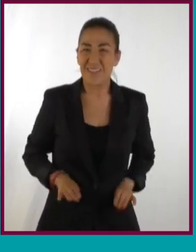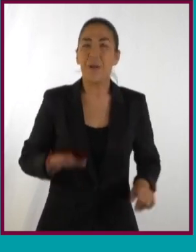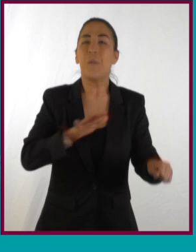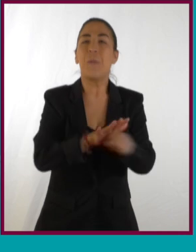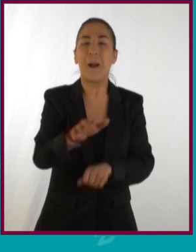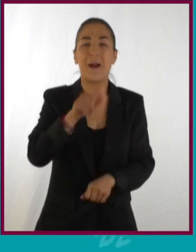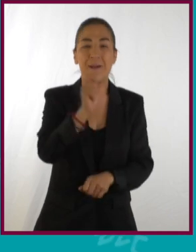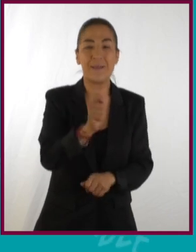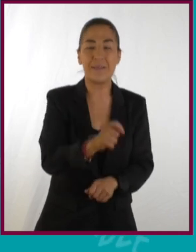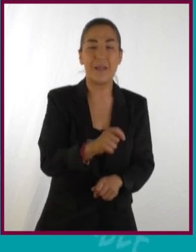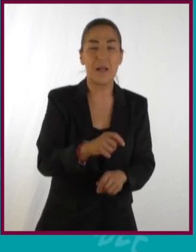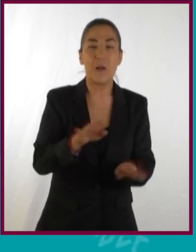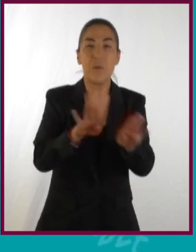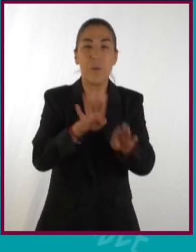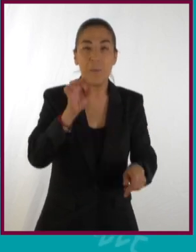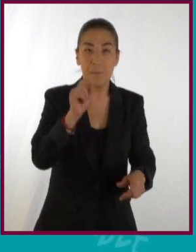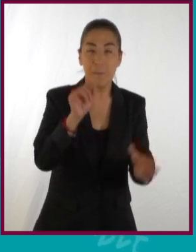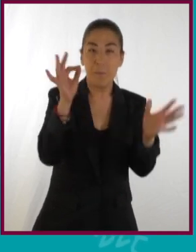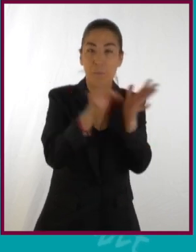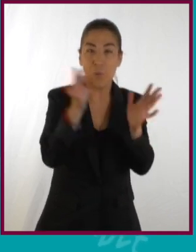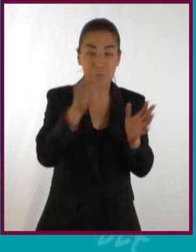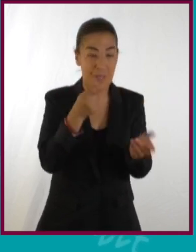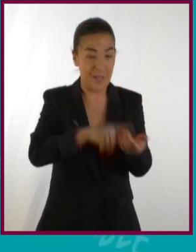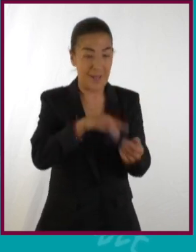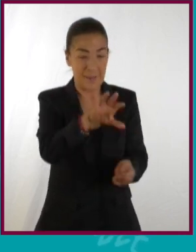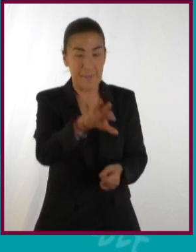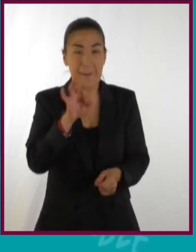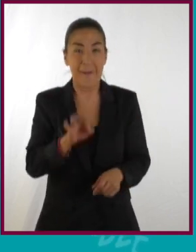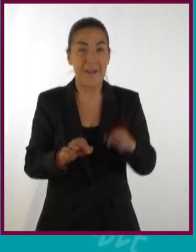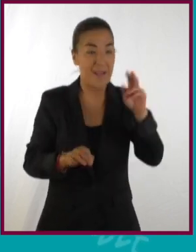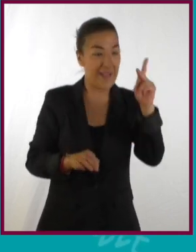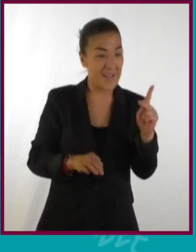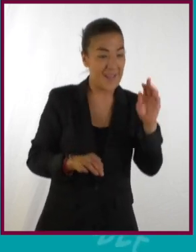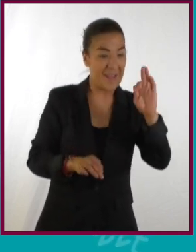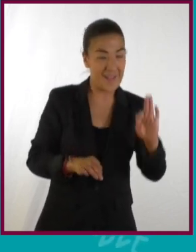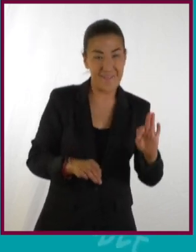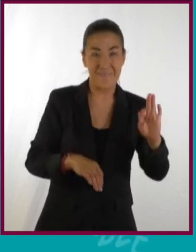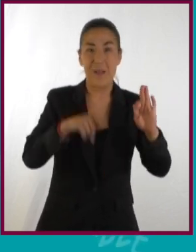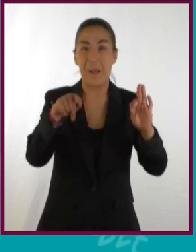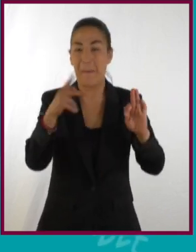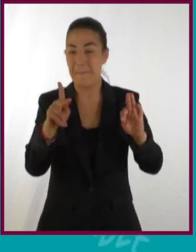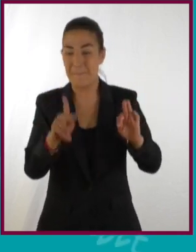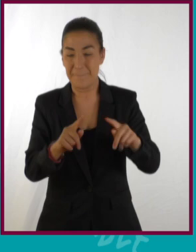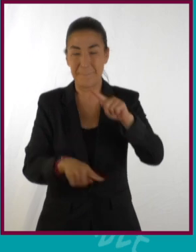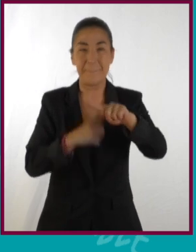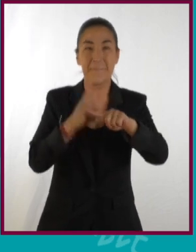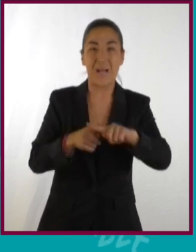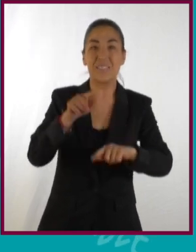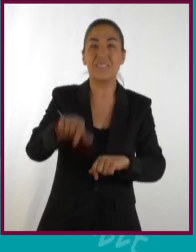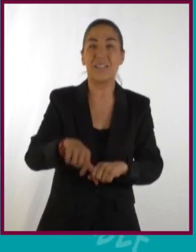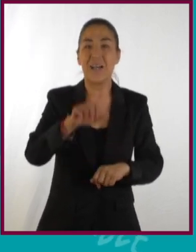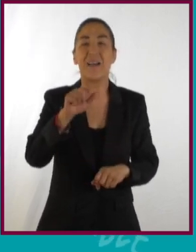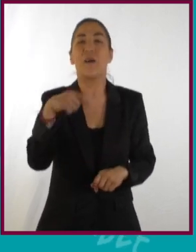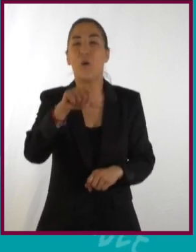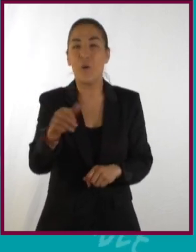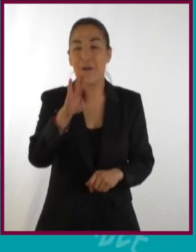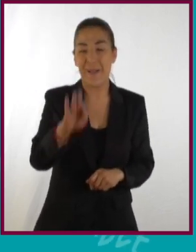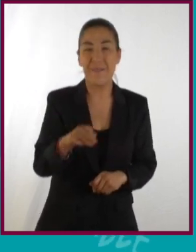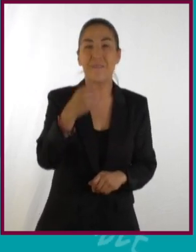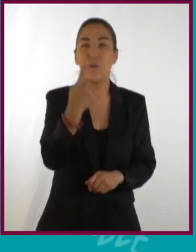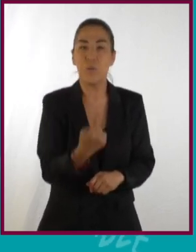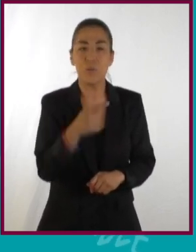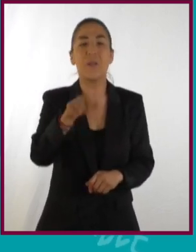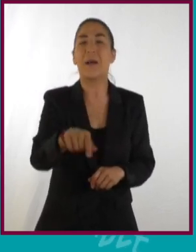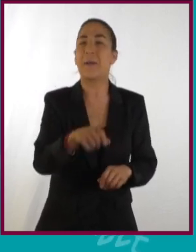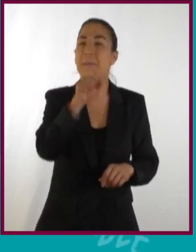importante. Si se toma un punto P sobre la elipse, la suma de la distancia que hay de F a P más la distancia de P